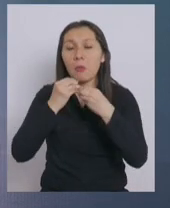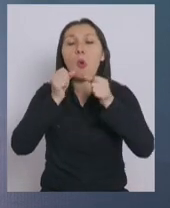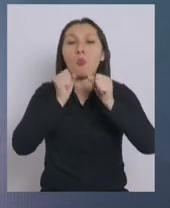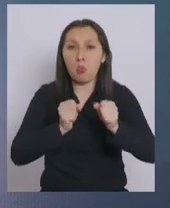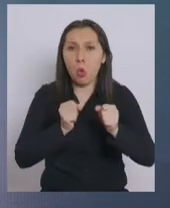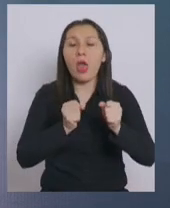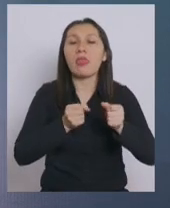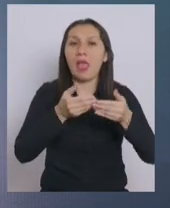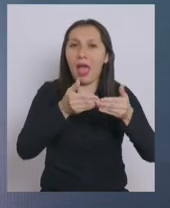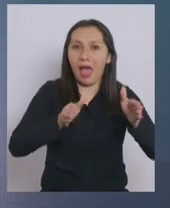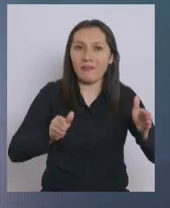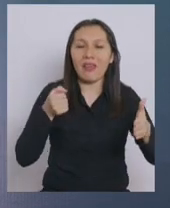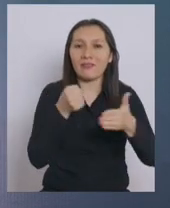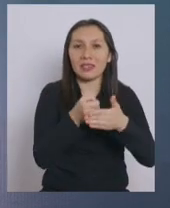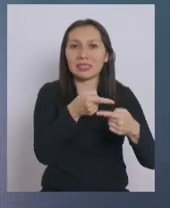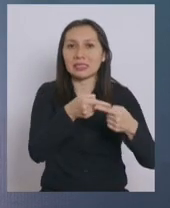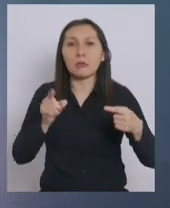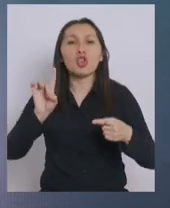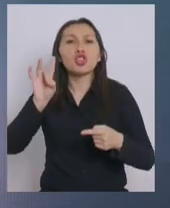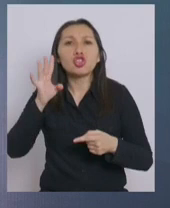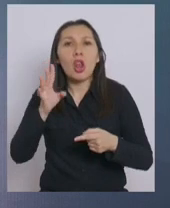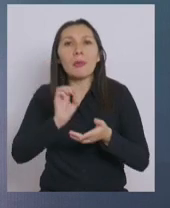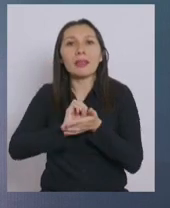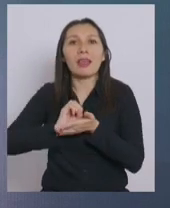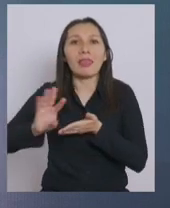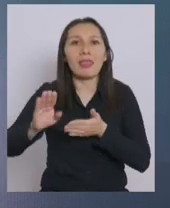van a poder funcionar el fin de semana solamente para delivery.